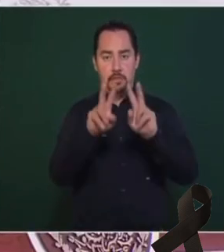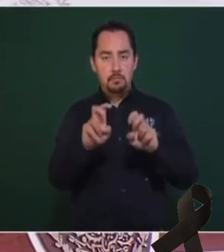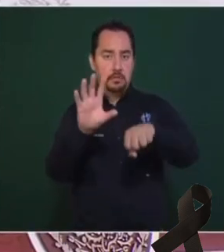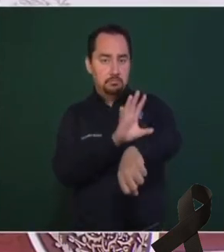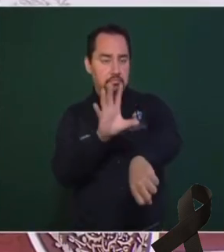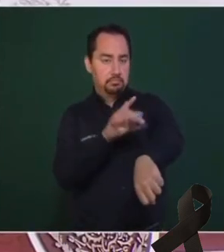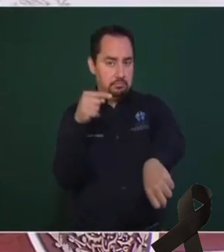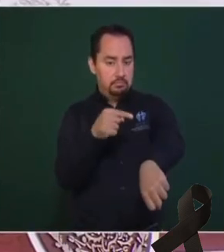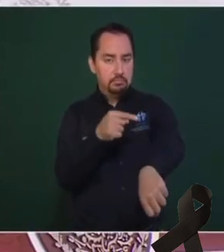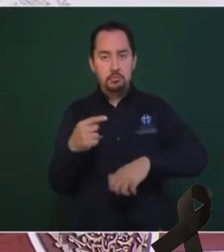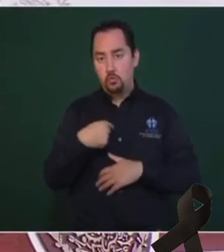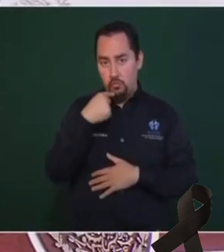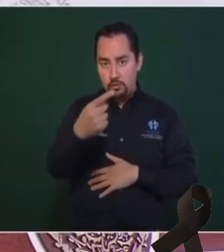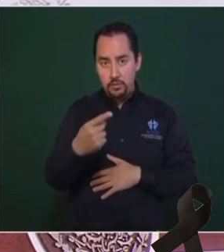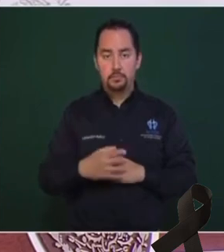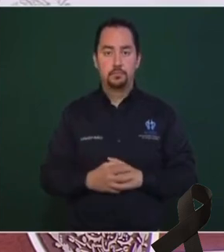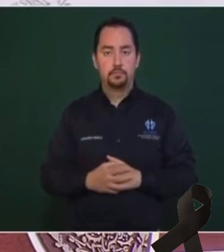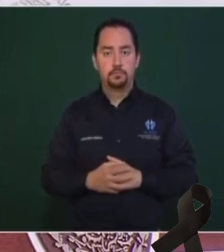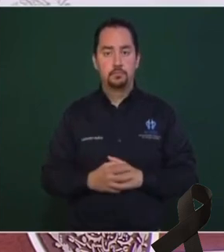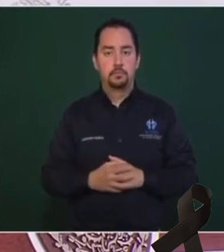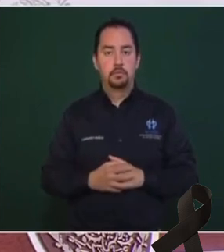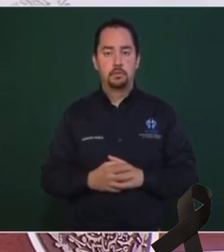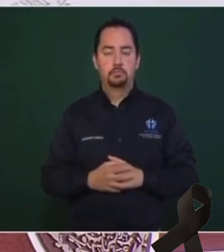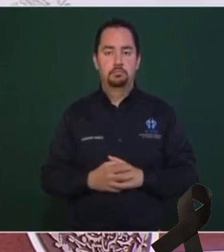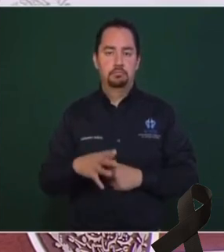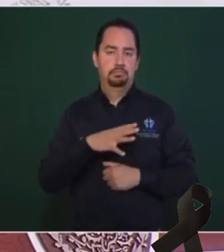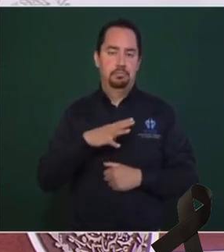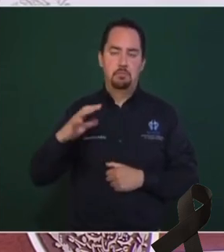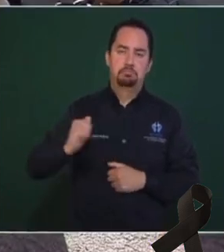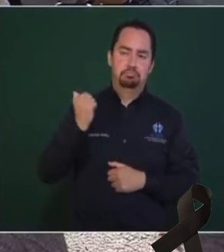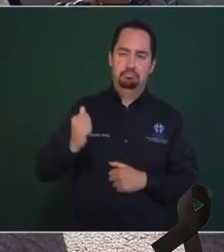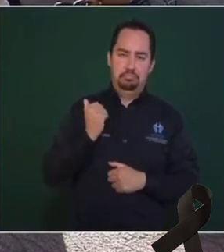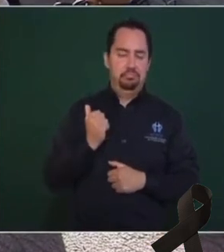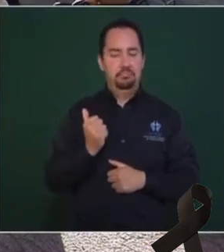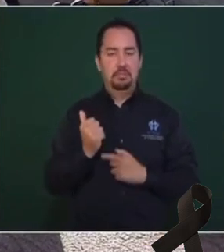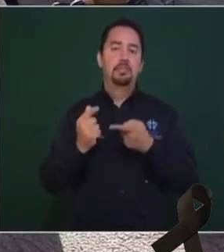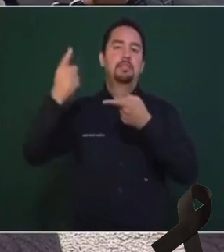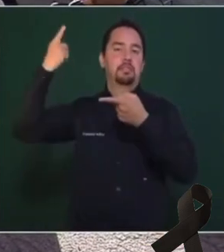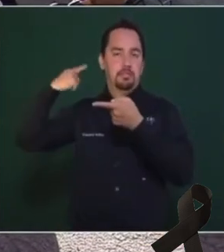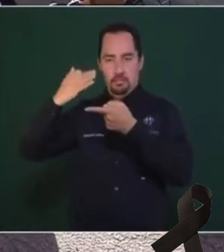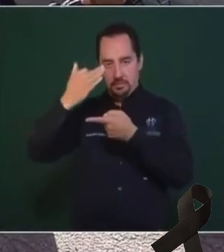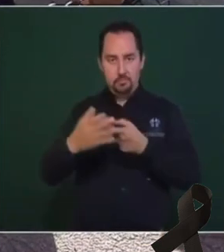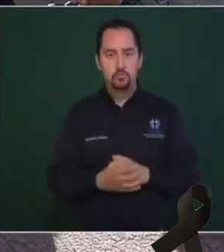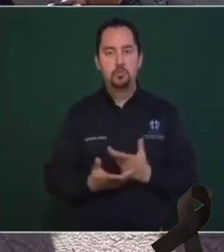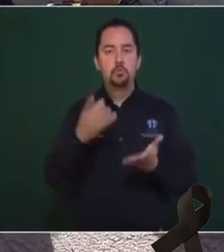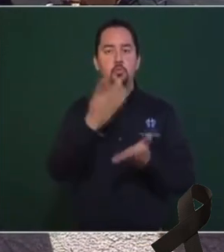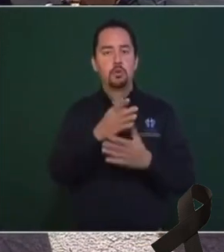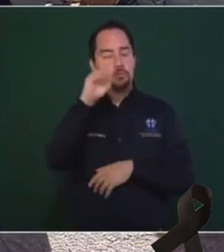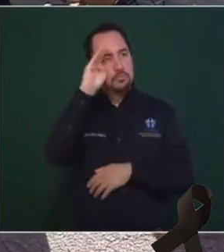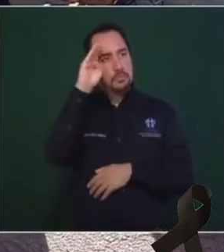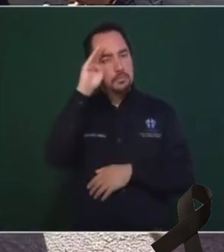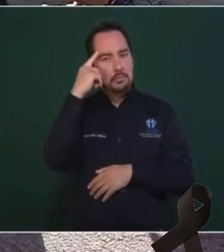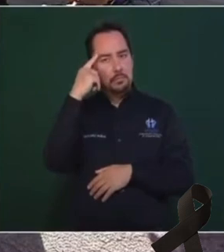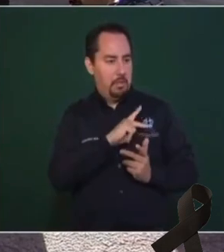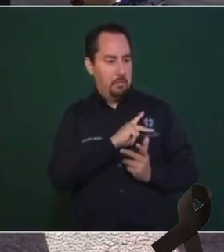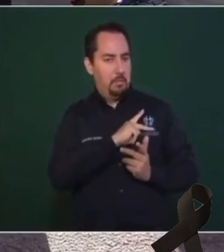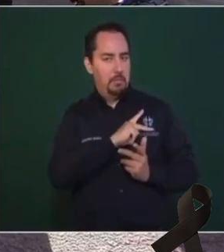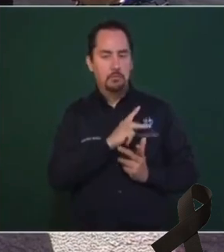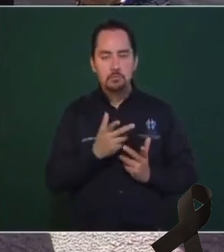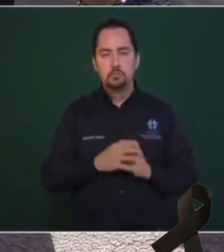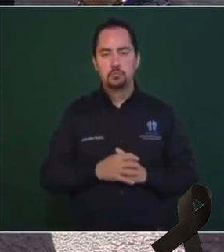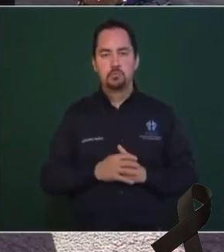y les dije que se abusaba en otros tiempos y se pensaba nada más en el negocio privado,